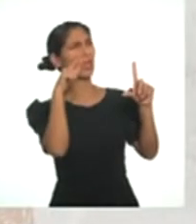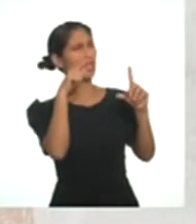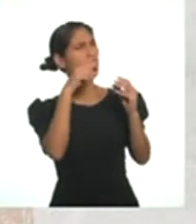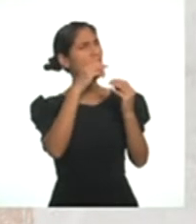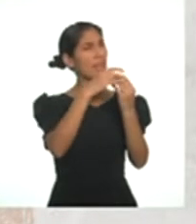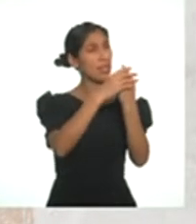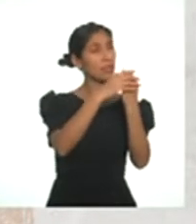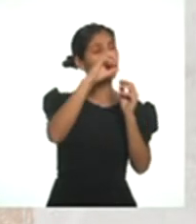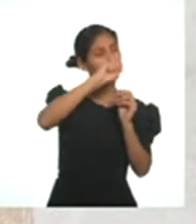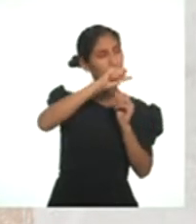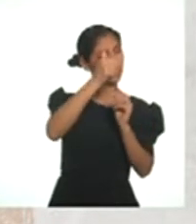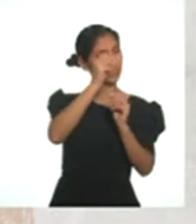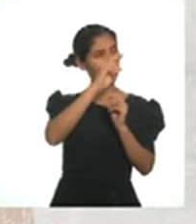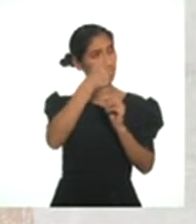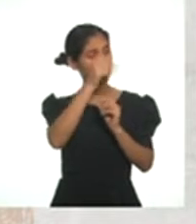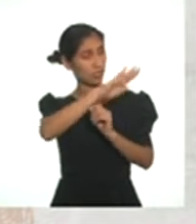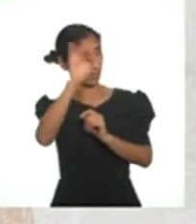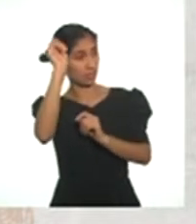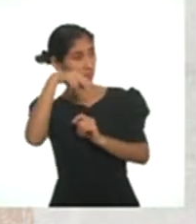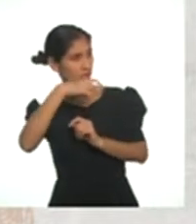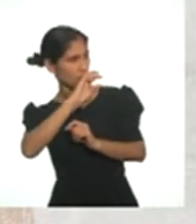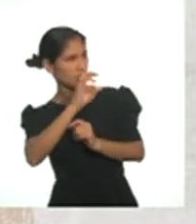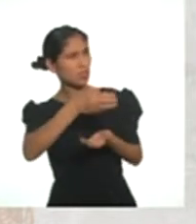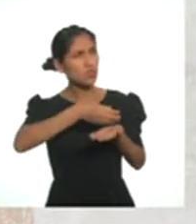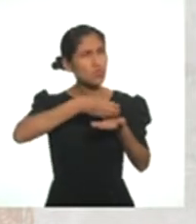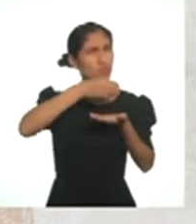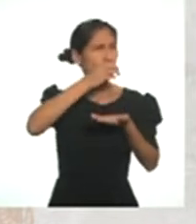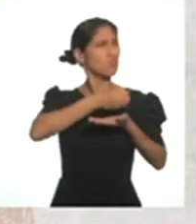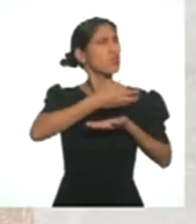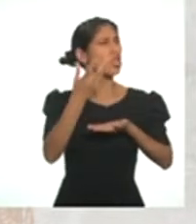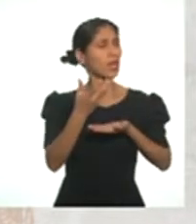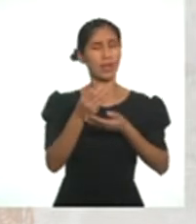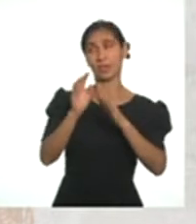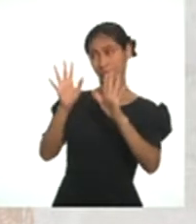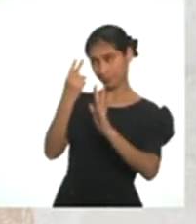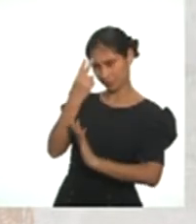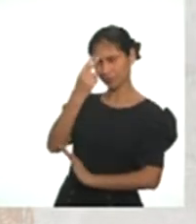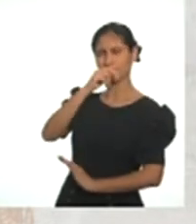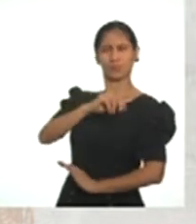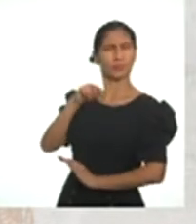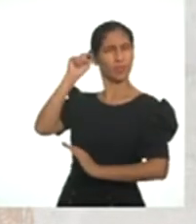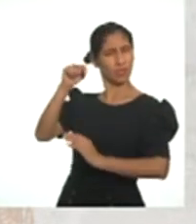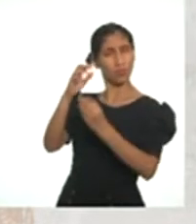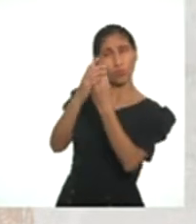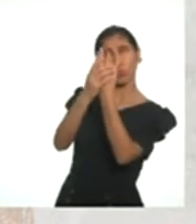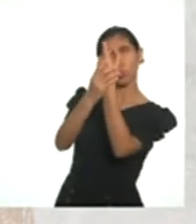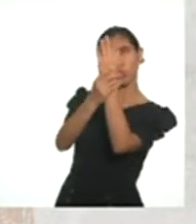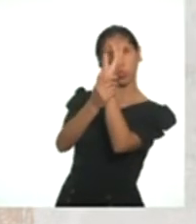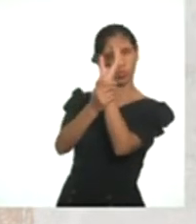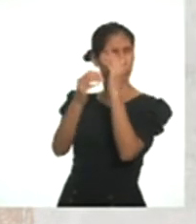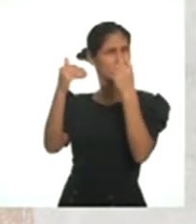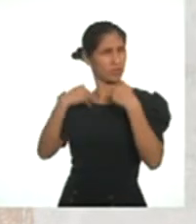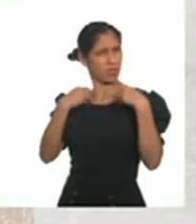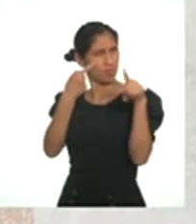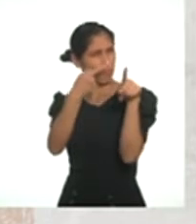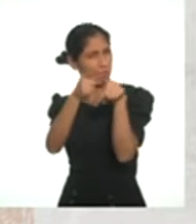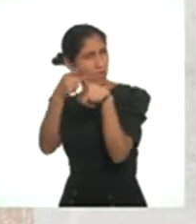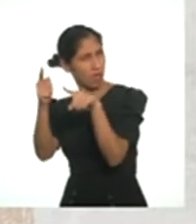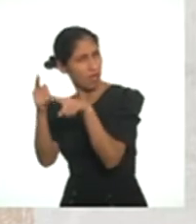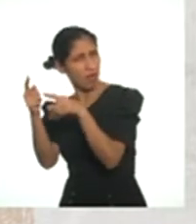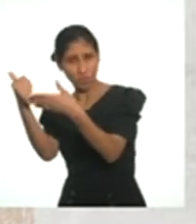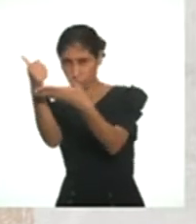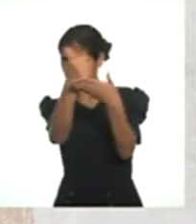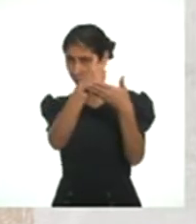consumir el aceite de Sacha Inchi? Especialista. Bueno, mire usted. Este grano brinda múltiples beneficios al